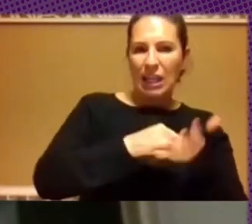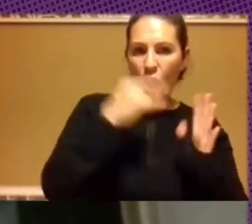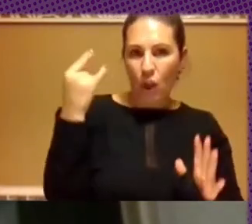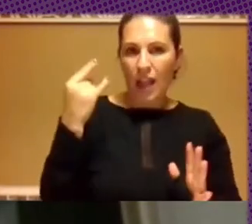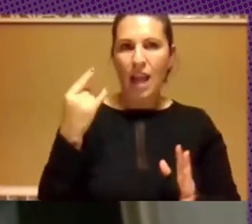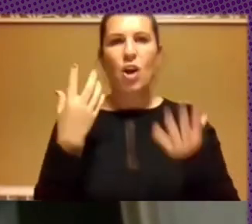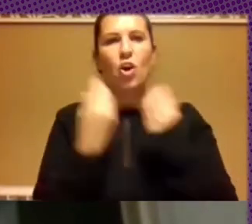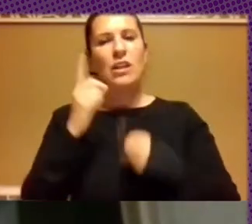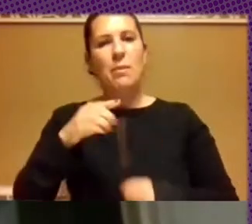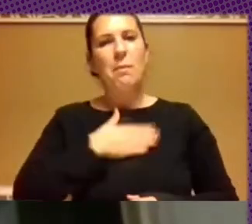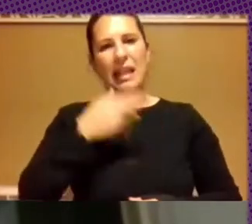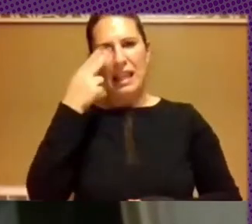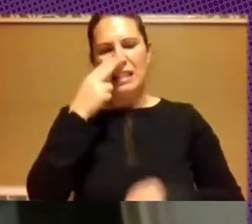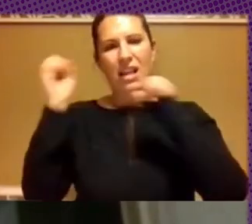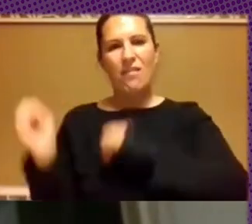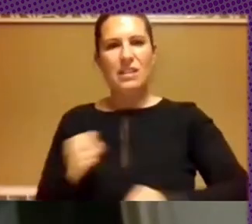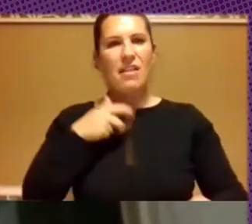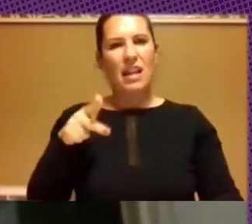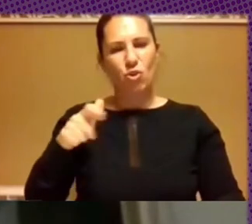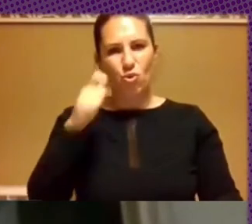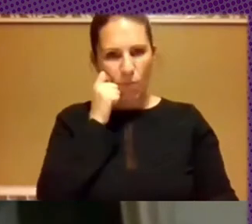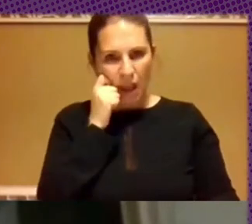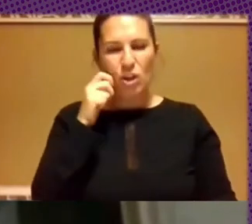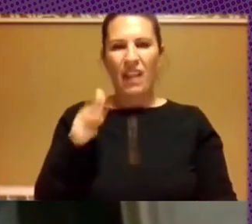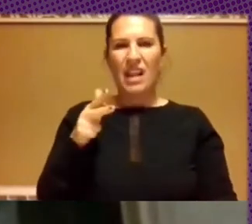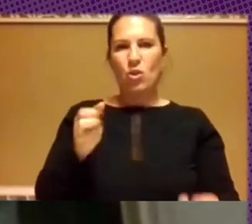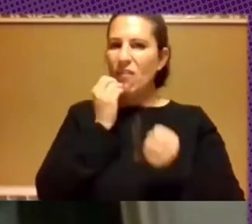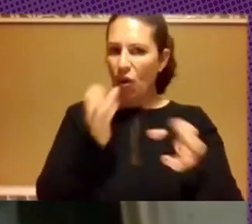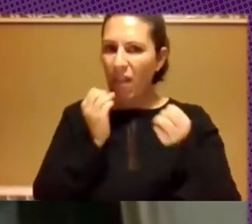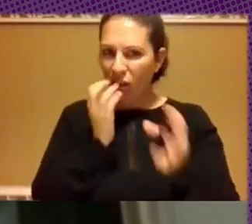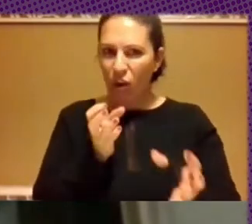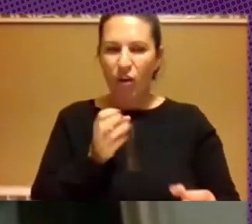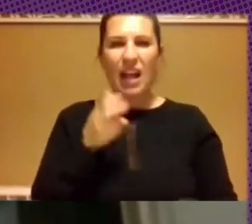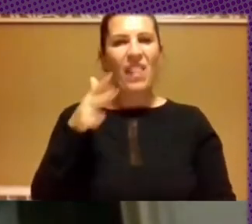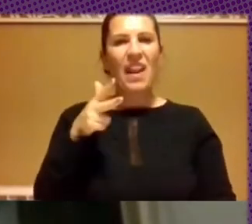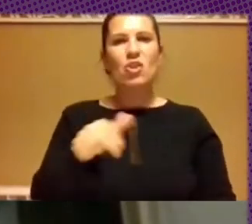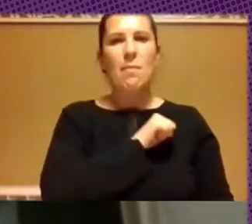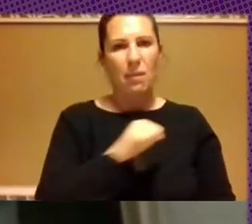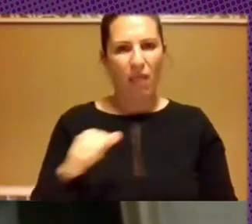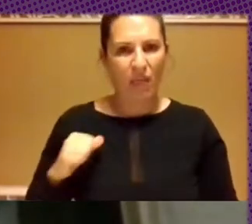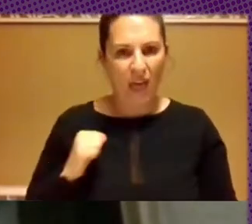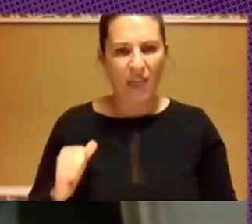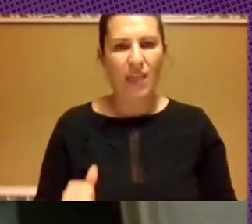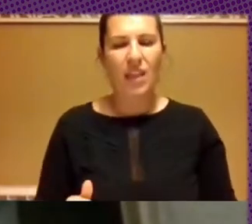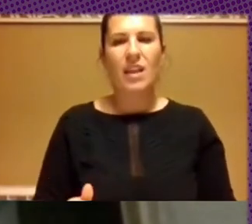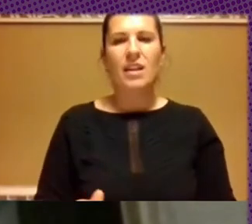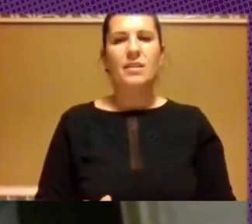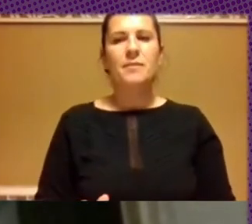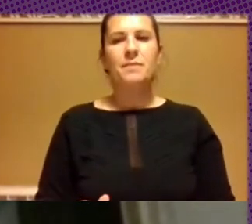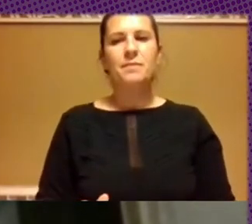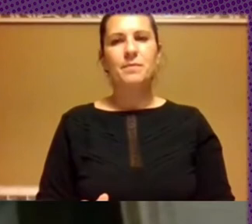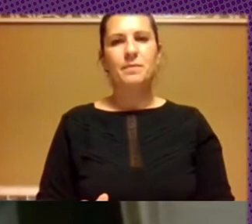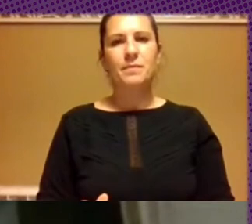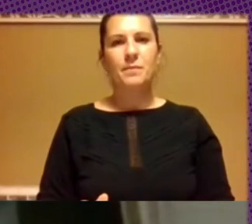con también mi interés en las defensas de los derechos humanos, derecho a la información, derecho a la privacidad y lo